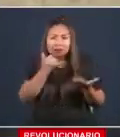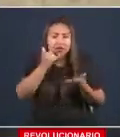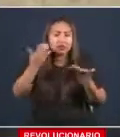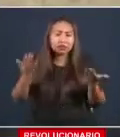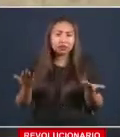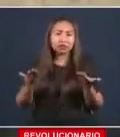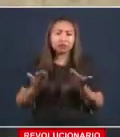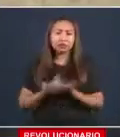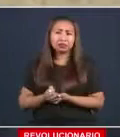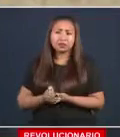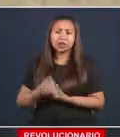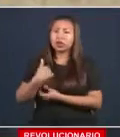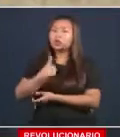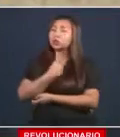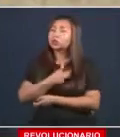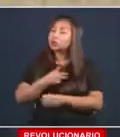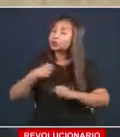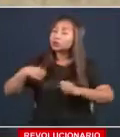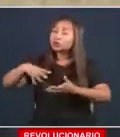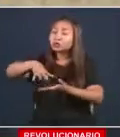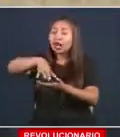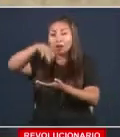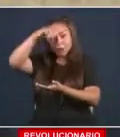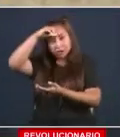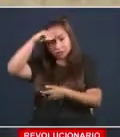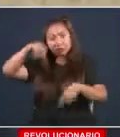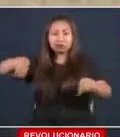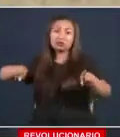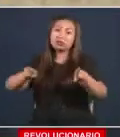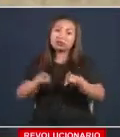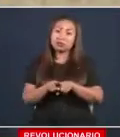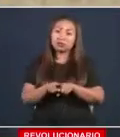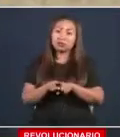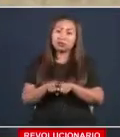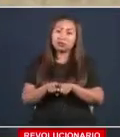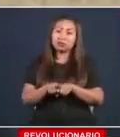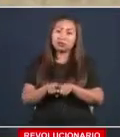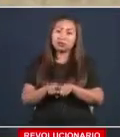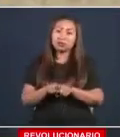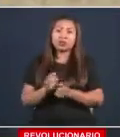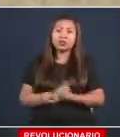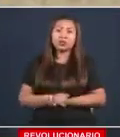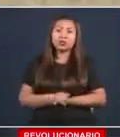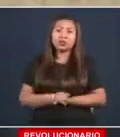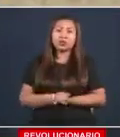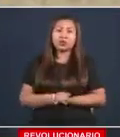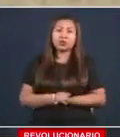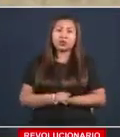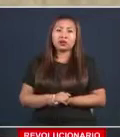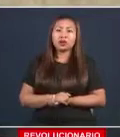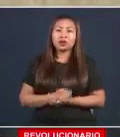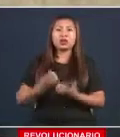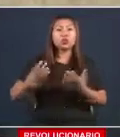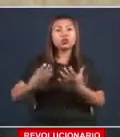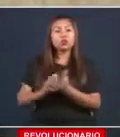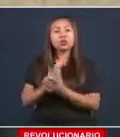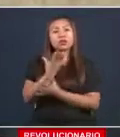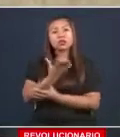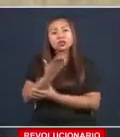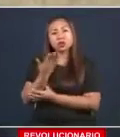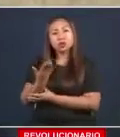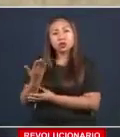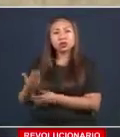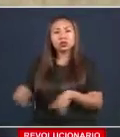Hemos aprendido, durante este año hemos aprendido de una nueva manera de oposición.